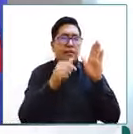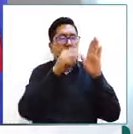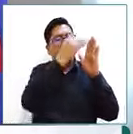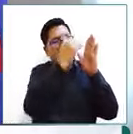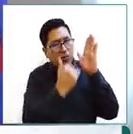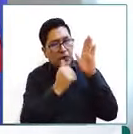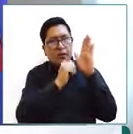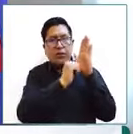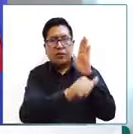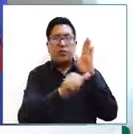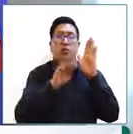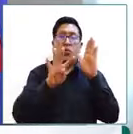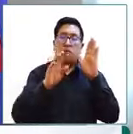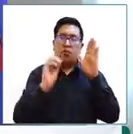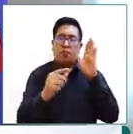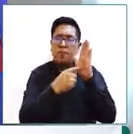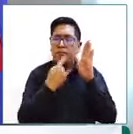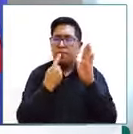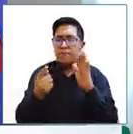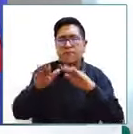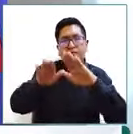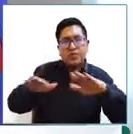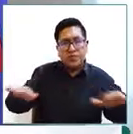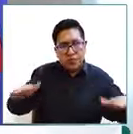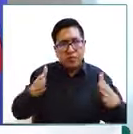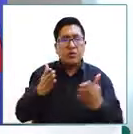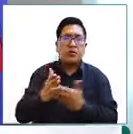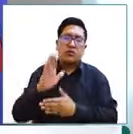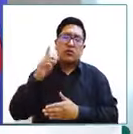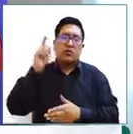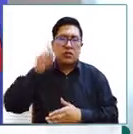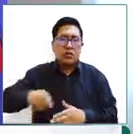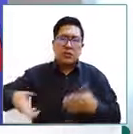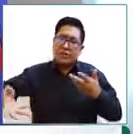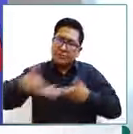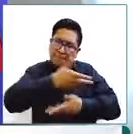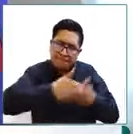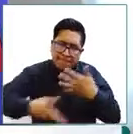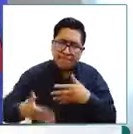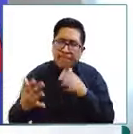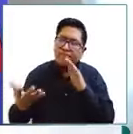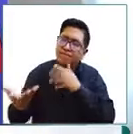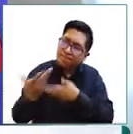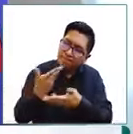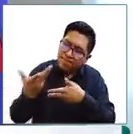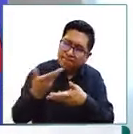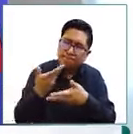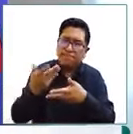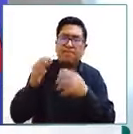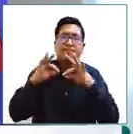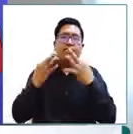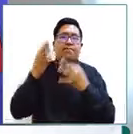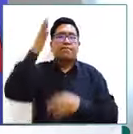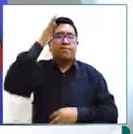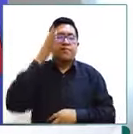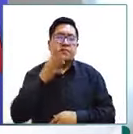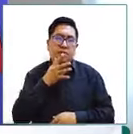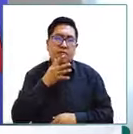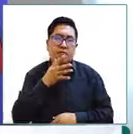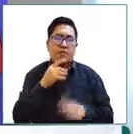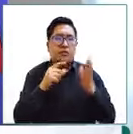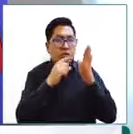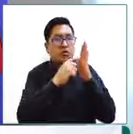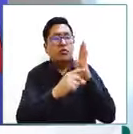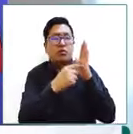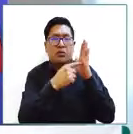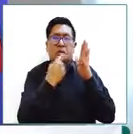40 nos dice el derecho del niño a mantener contacto y relacionamiento directo con sus padres, ¿no? Pero esto está